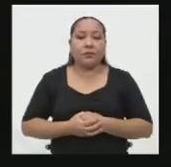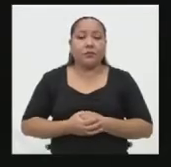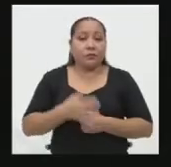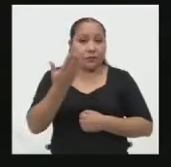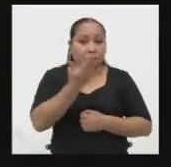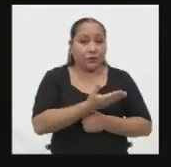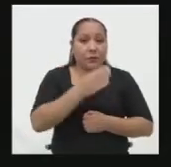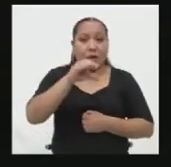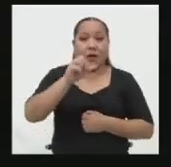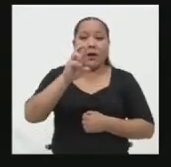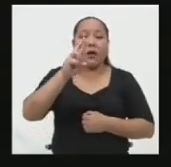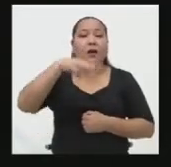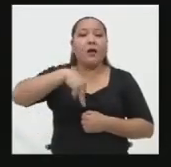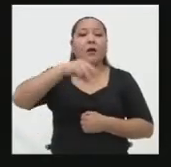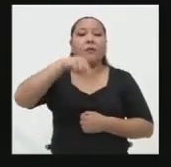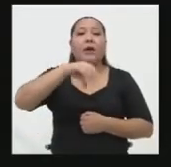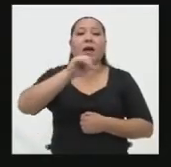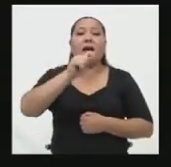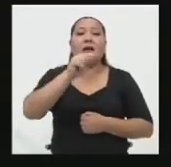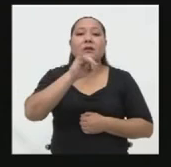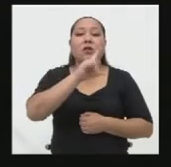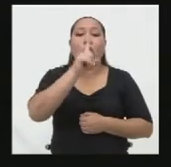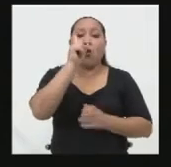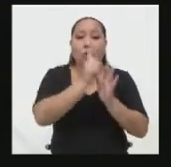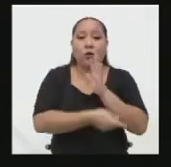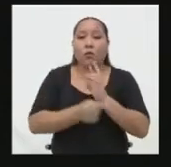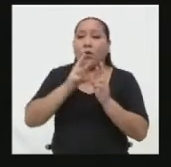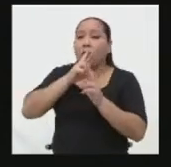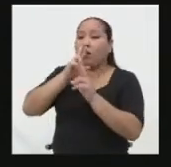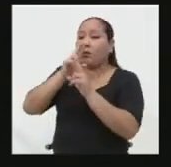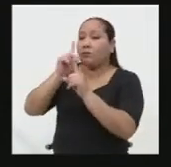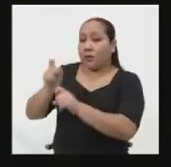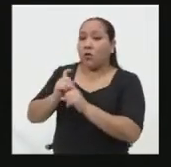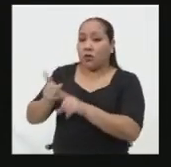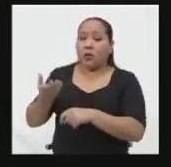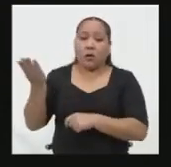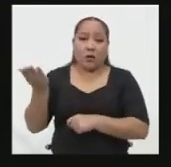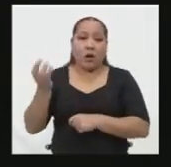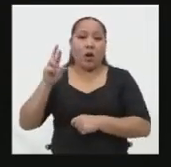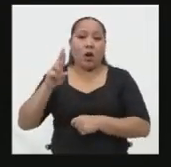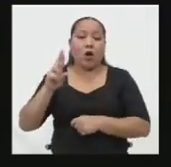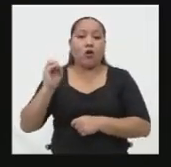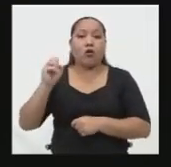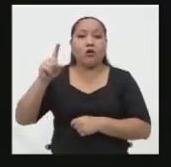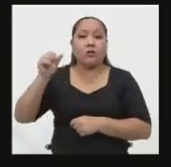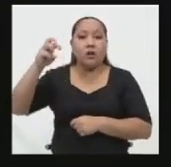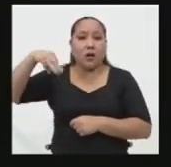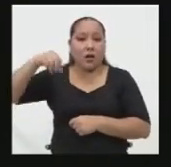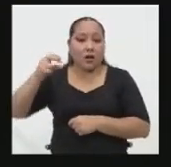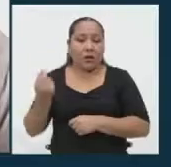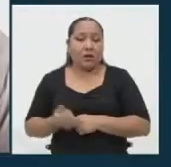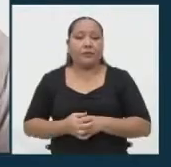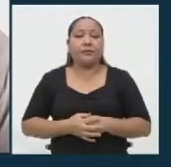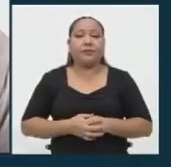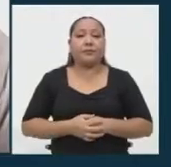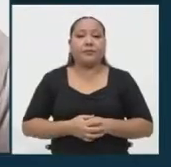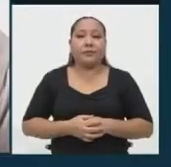Candidata Carmen Castillo Yataco tiene un minuto para formular su réplica. La candidata Roxana Cristina López La Rosa.